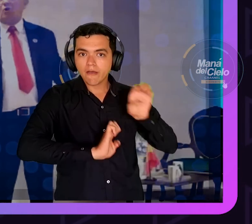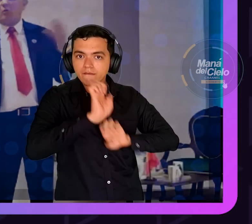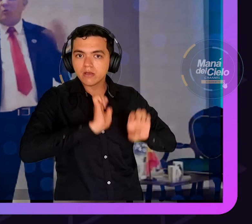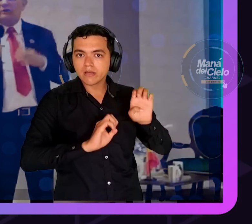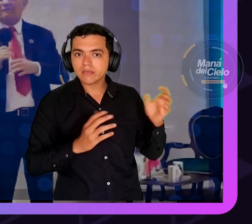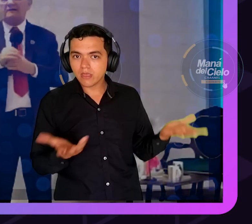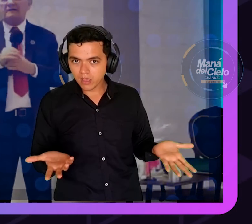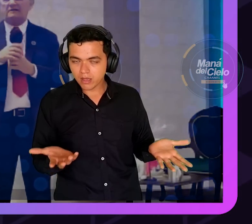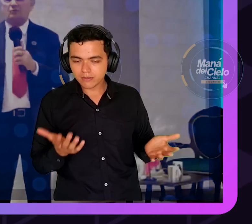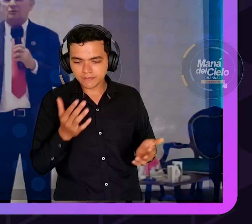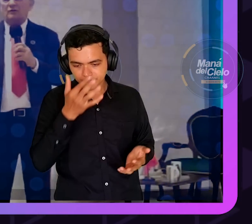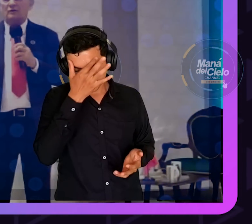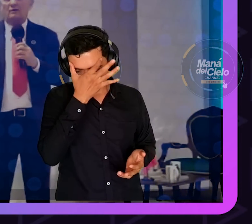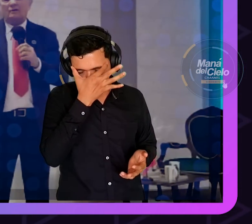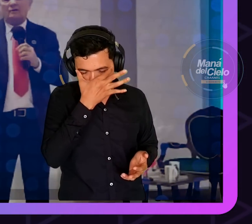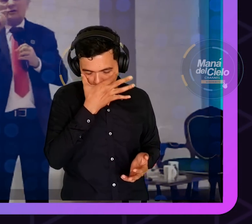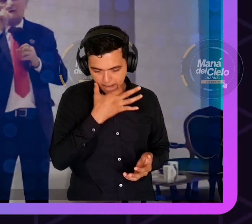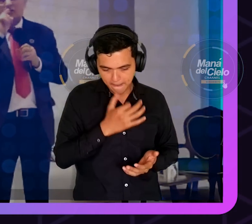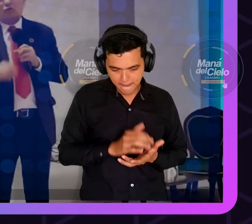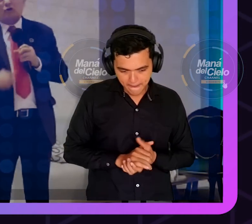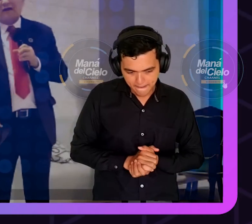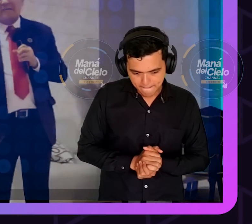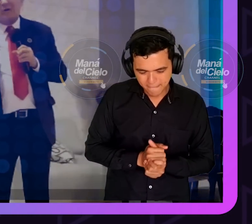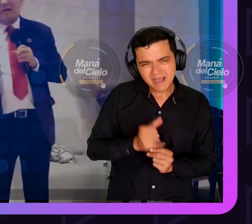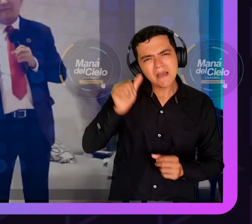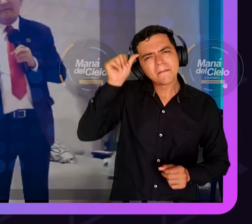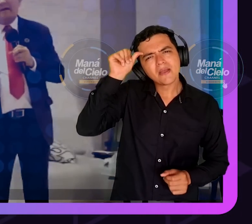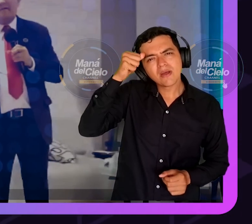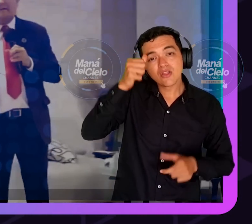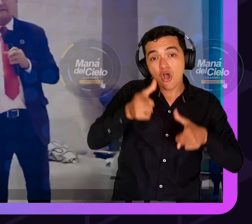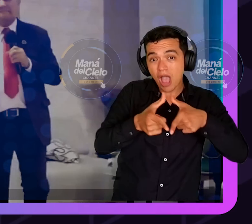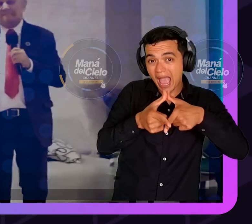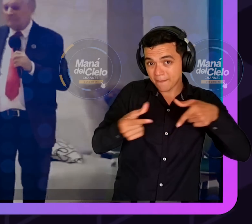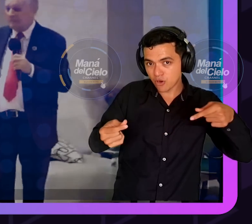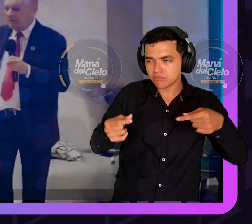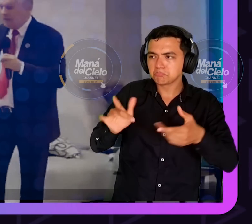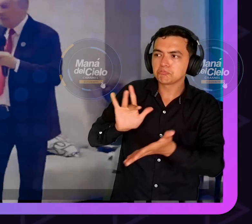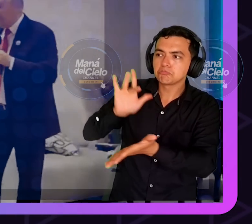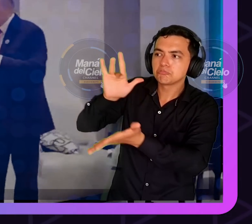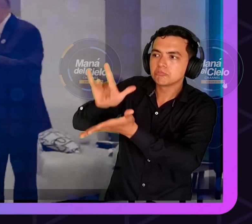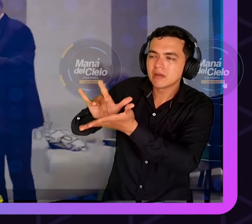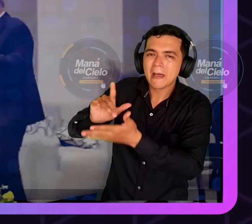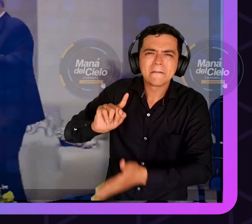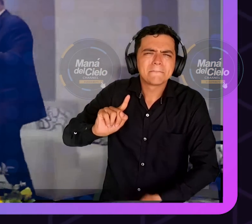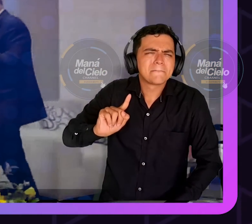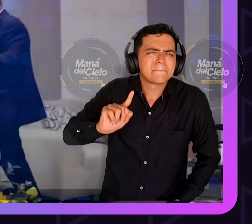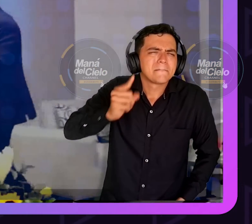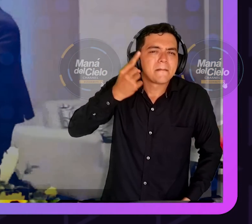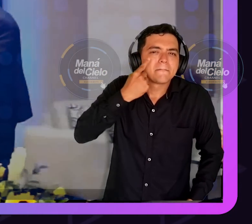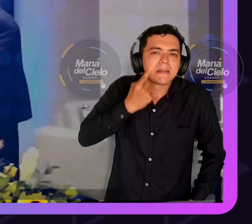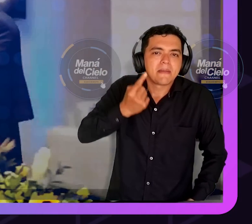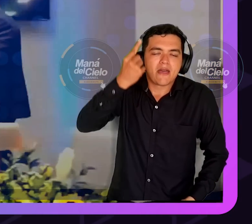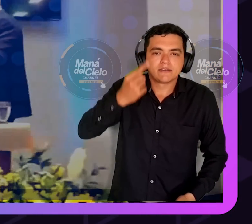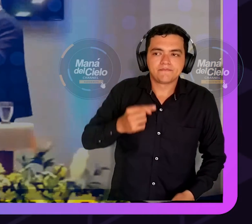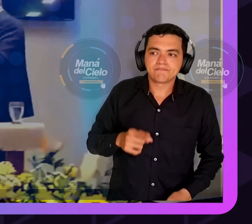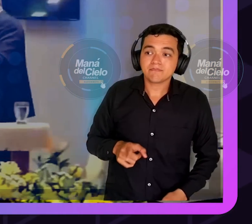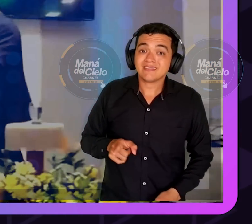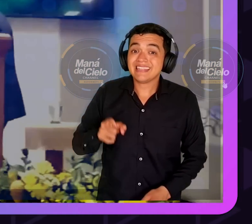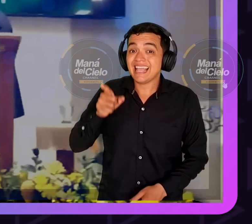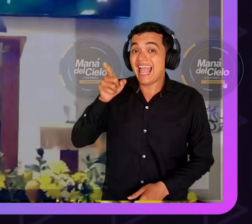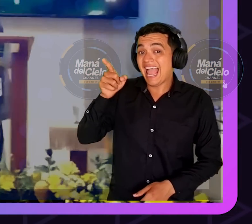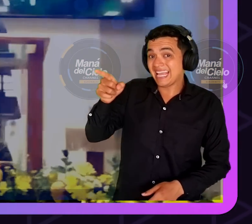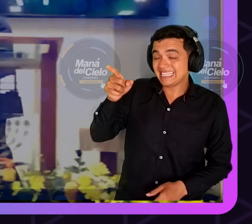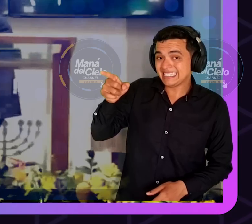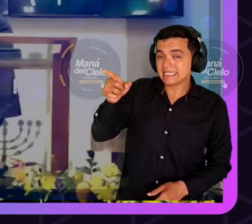¿cómo defiendes tú? Yo fui al Japón la primera vez y salí con un hermano que era, él es bogotano,